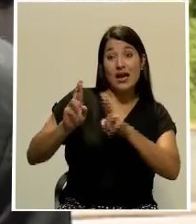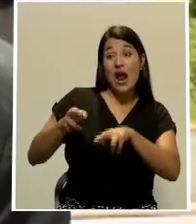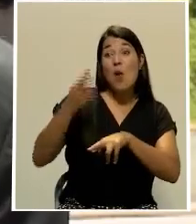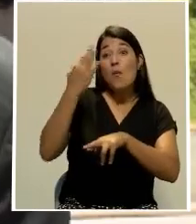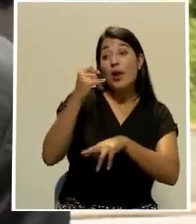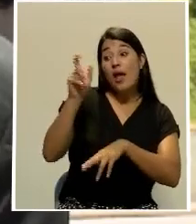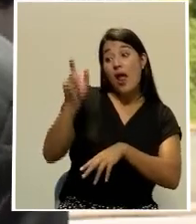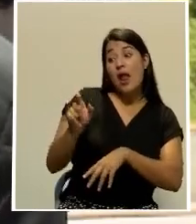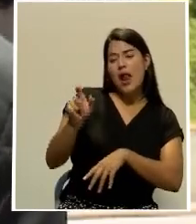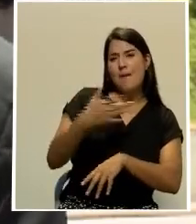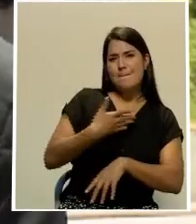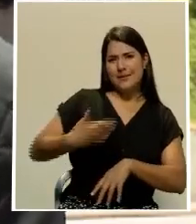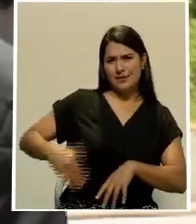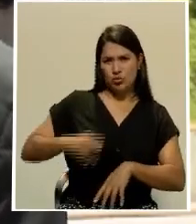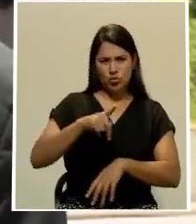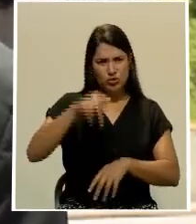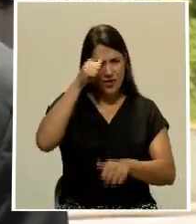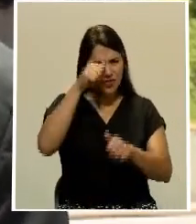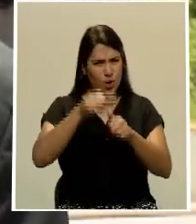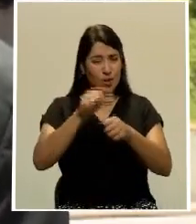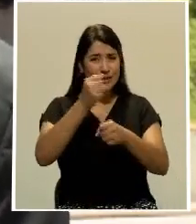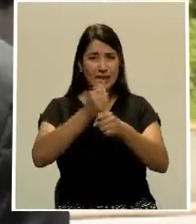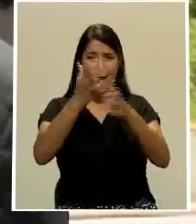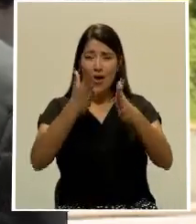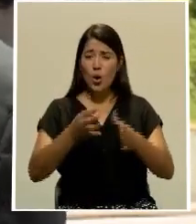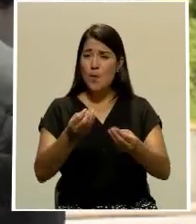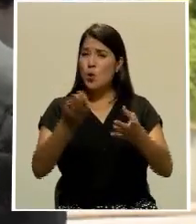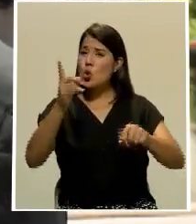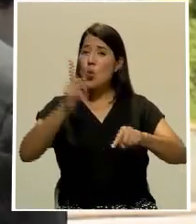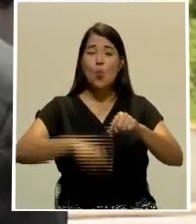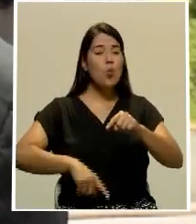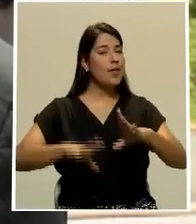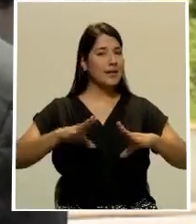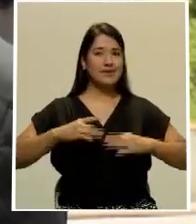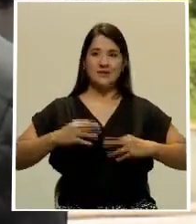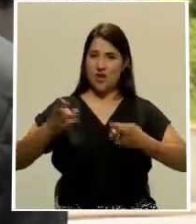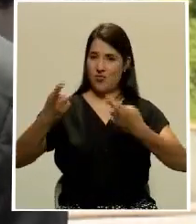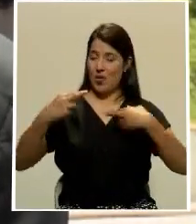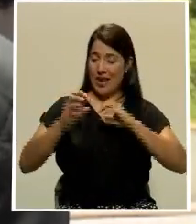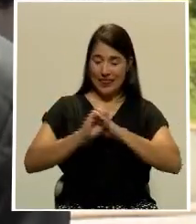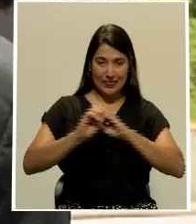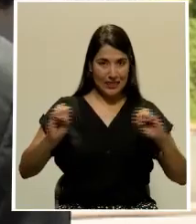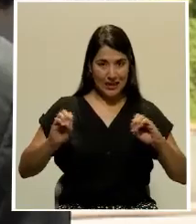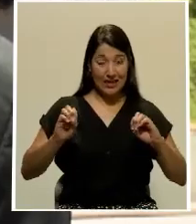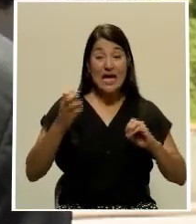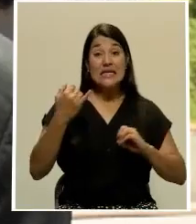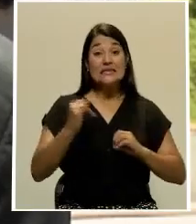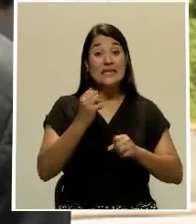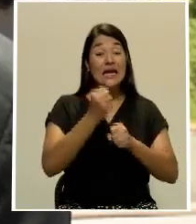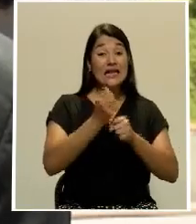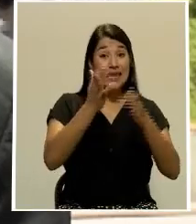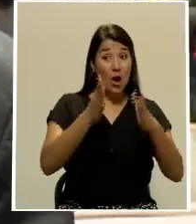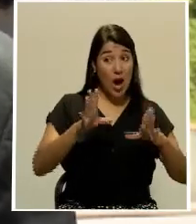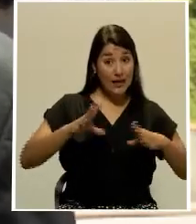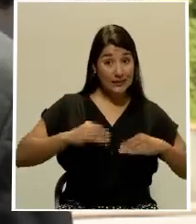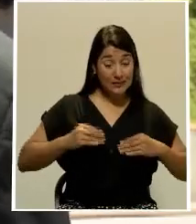funcionarios públicos tienen prohibición de recibir regalos de cualquier tipo y en caso de recibirlos,